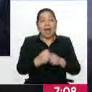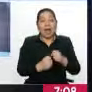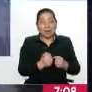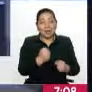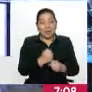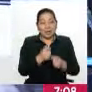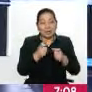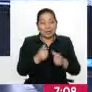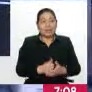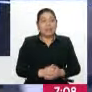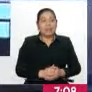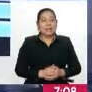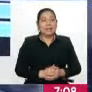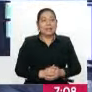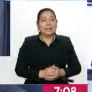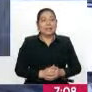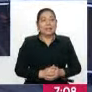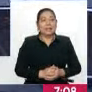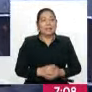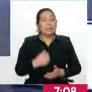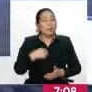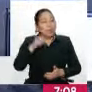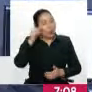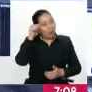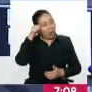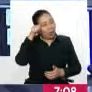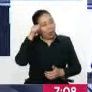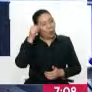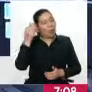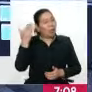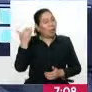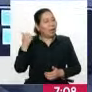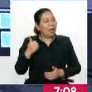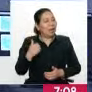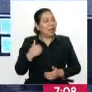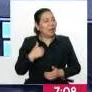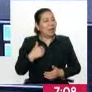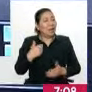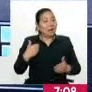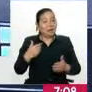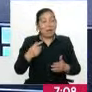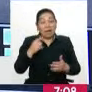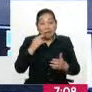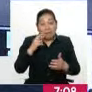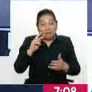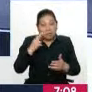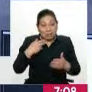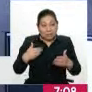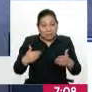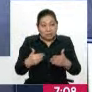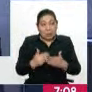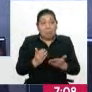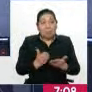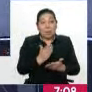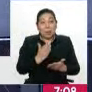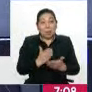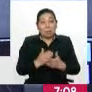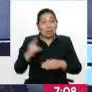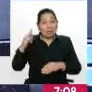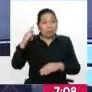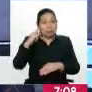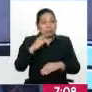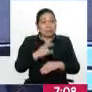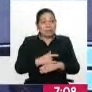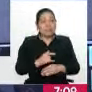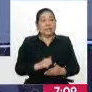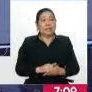carrera como controlador de tránsito? Bueno, recuerdo, estaba en el área terminal y teníamos un problema con una aeronave que se le